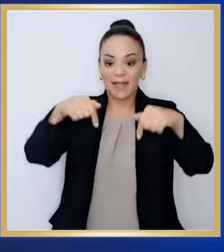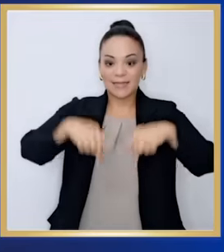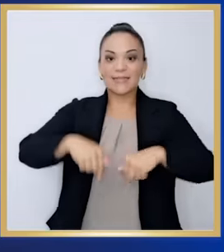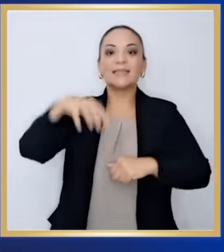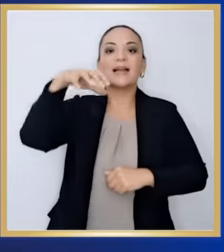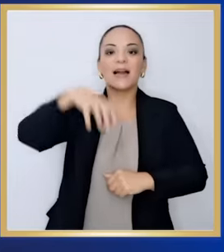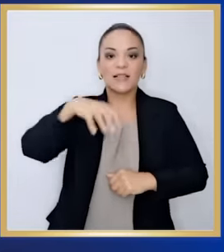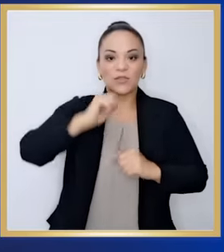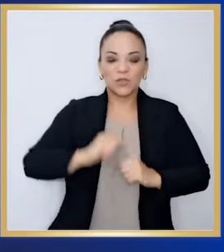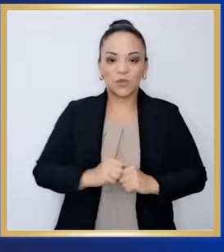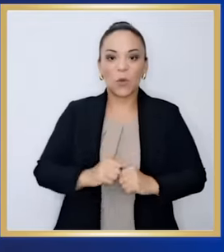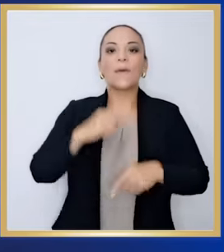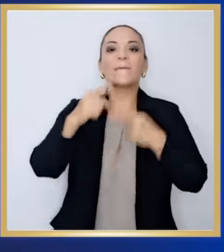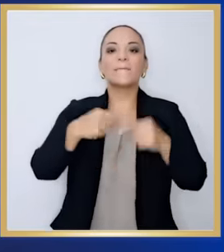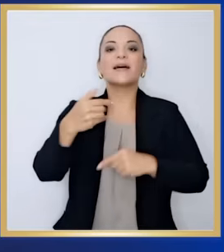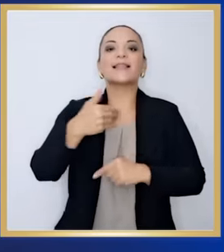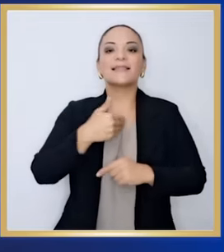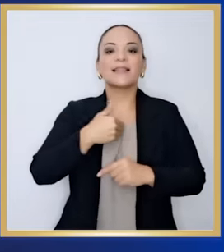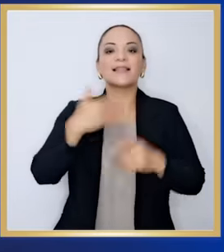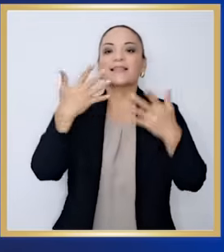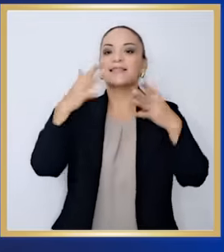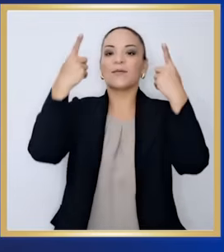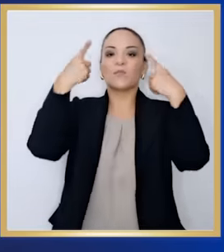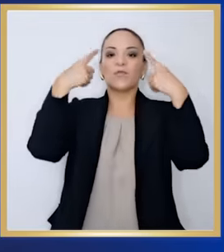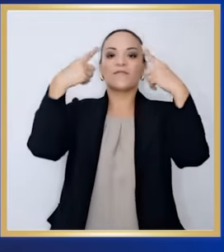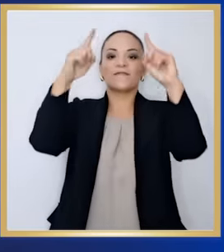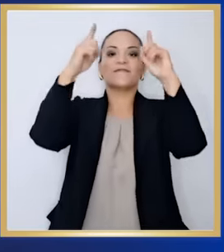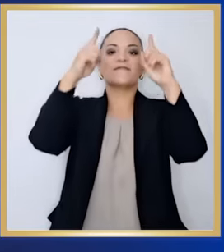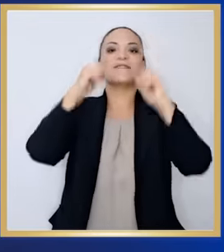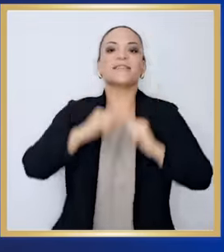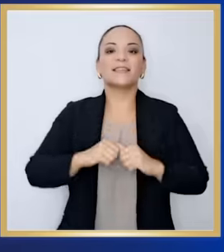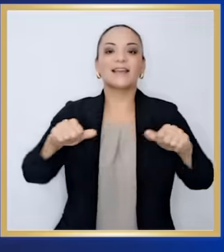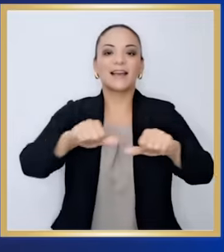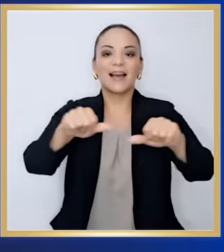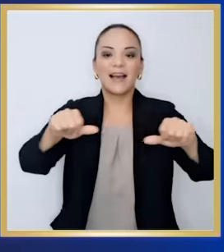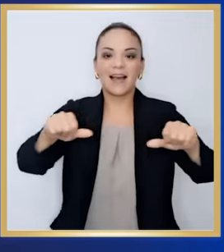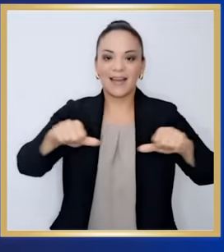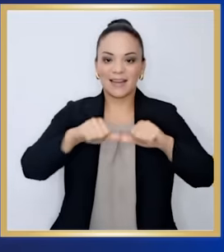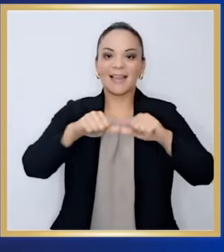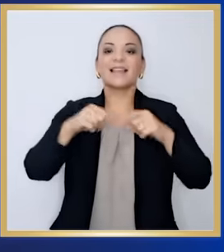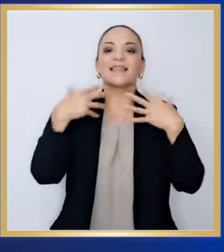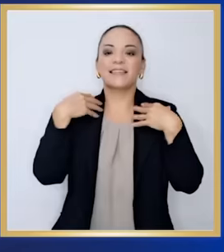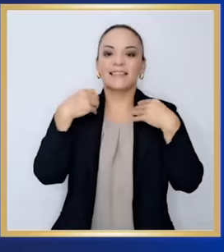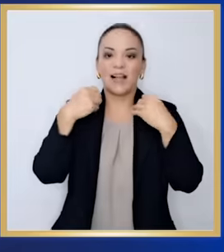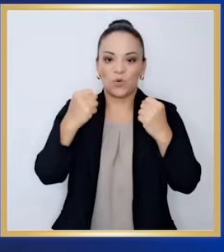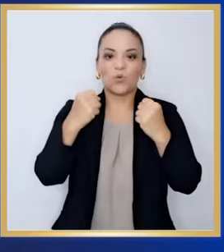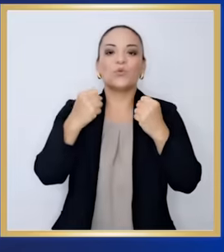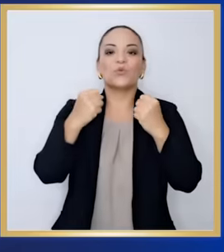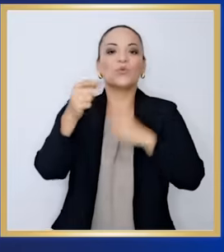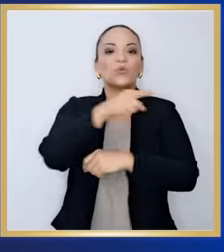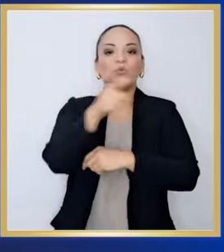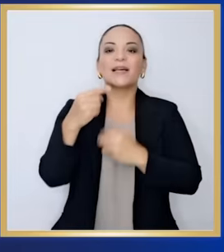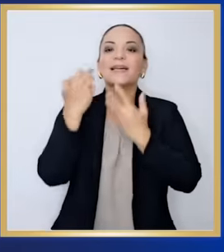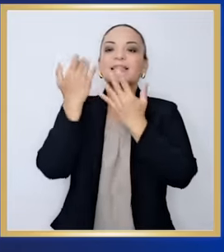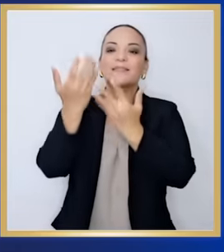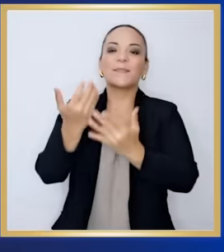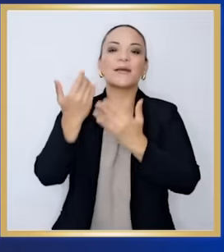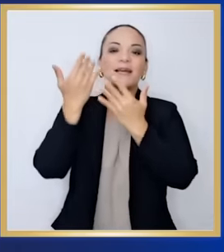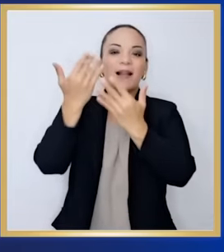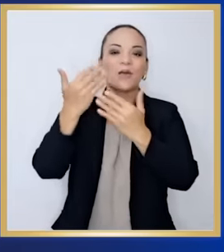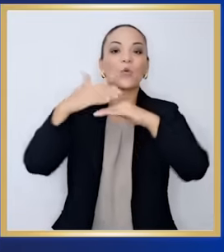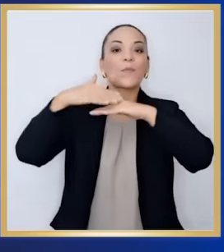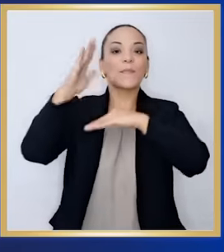este cantón tendrá por fin el área de salud que han